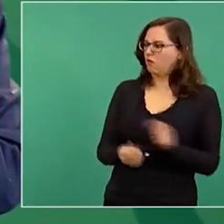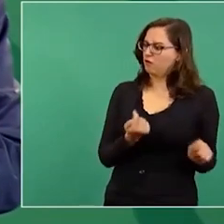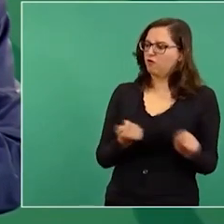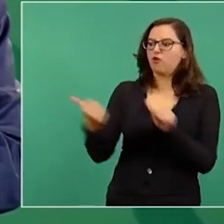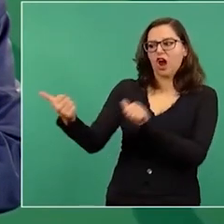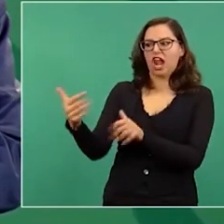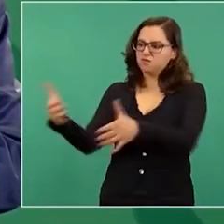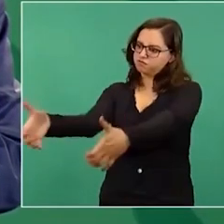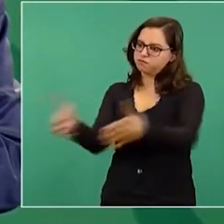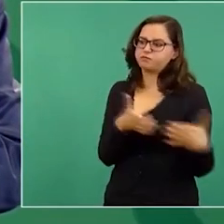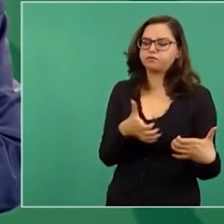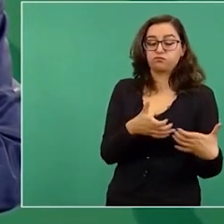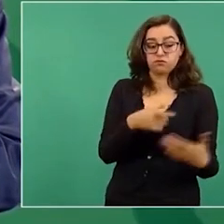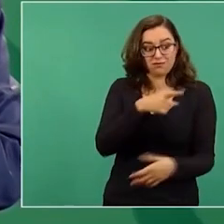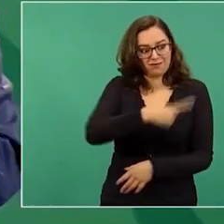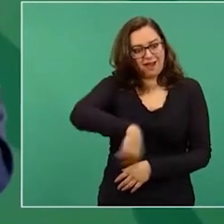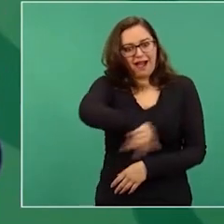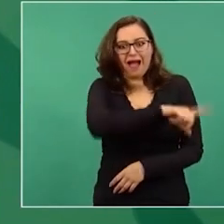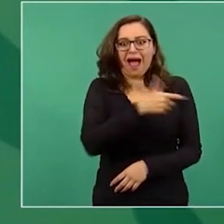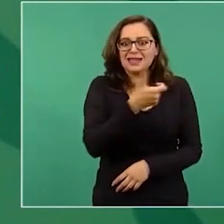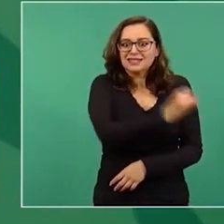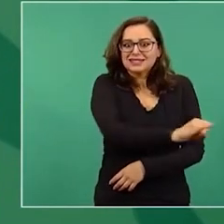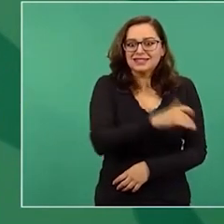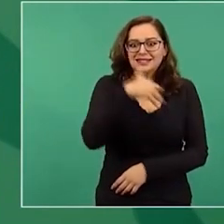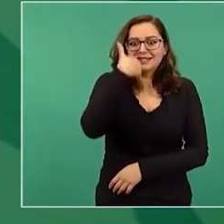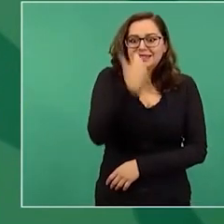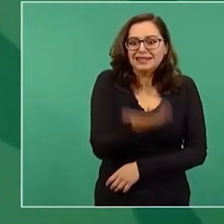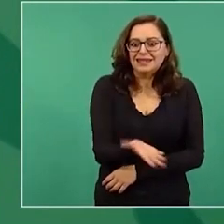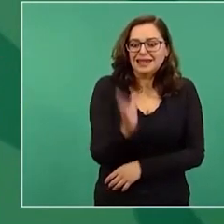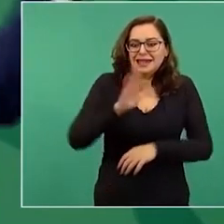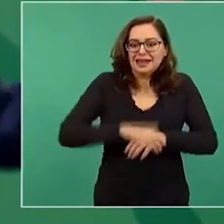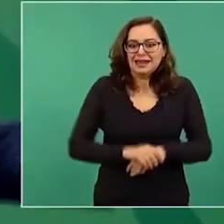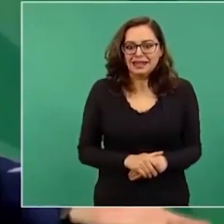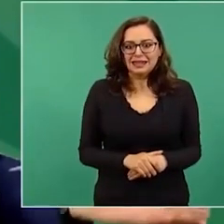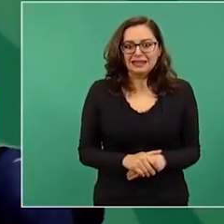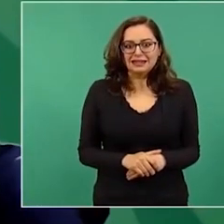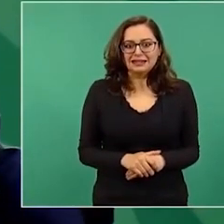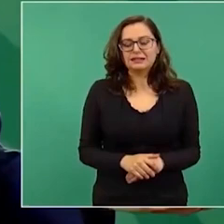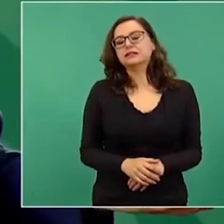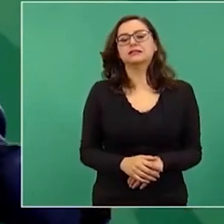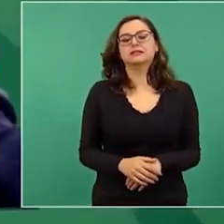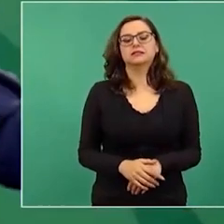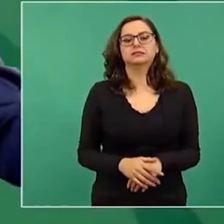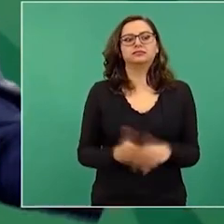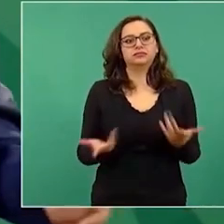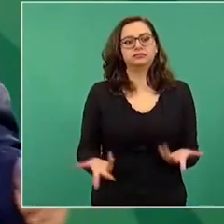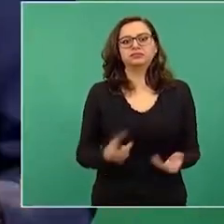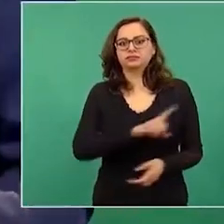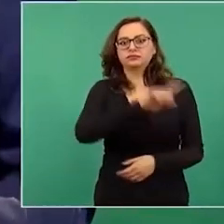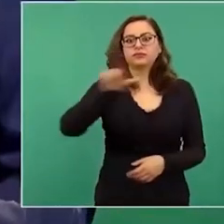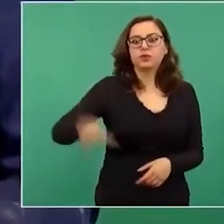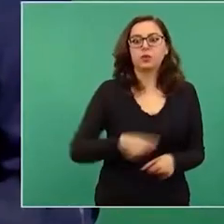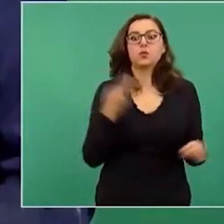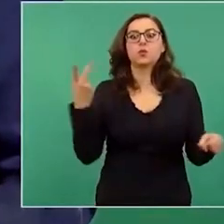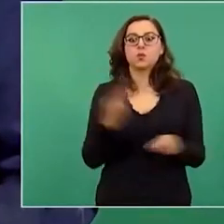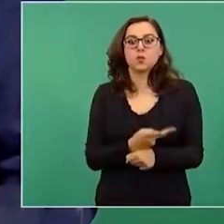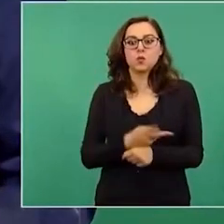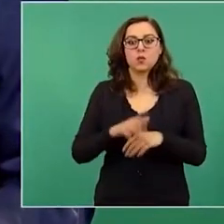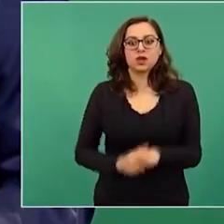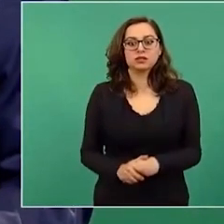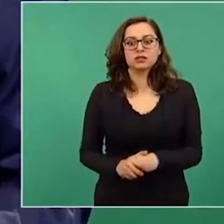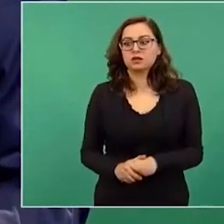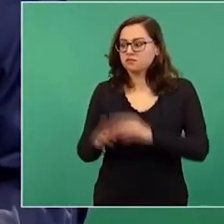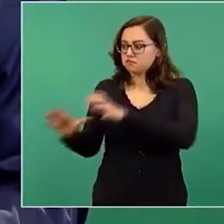cuando dominen los monopolios? No va a pasar lo que está